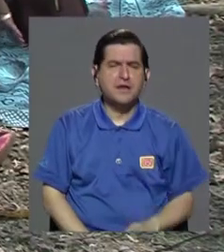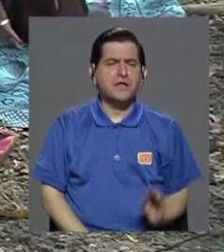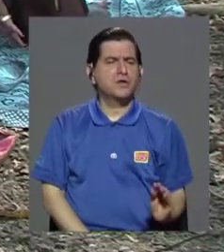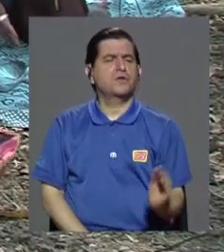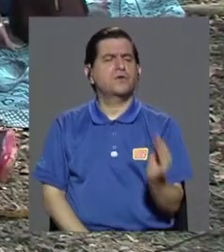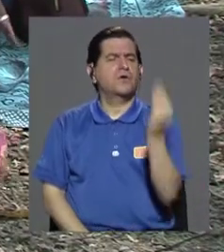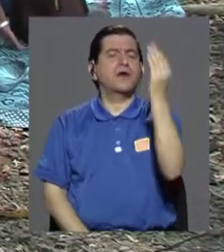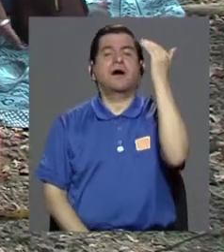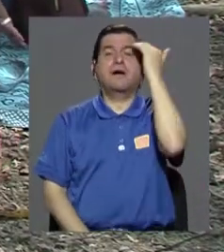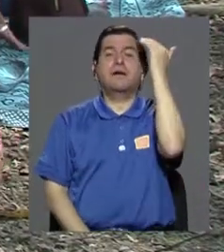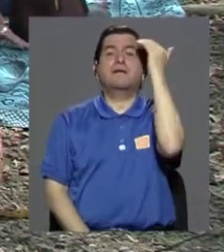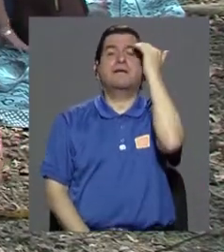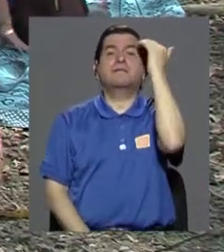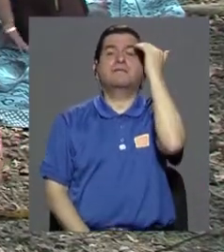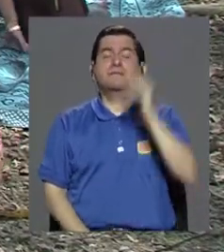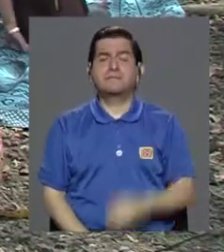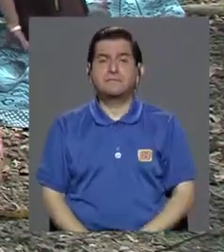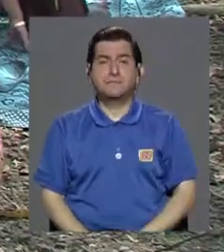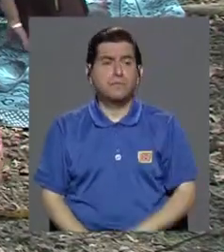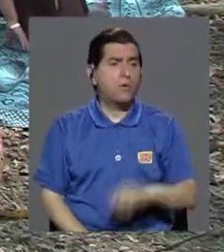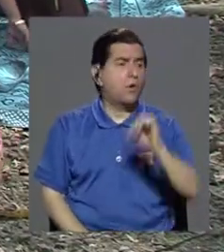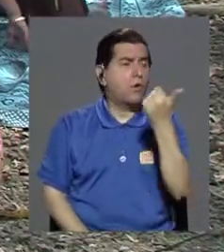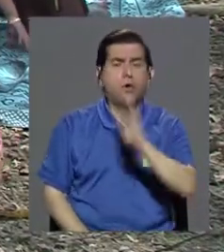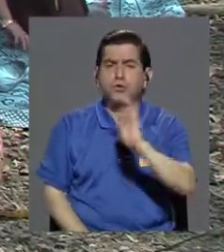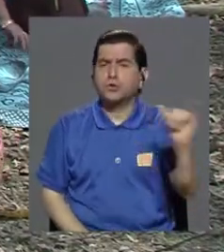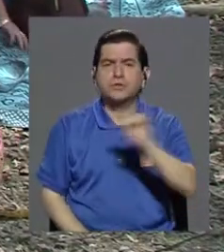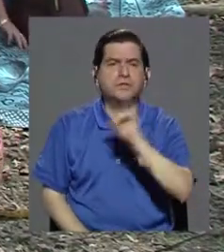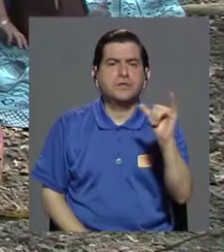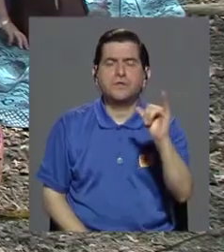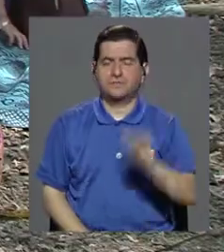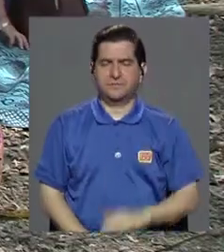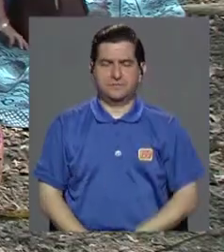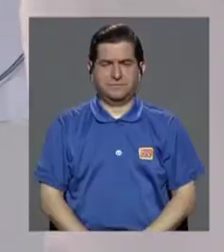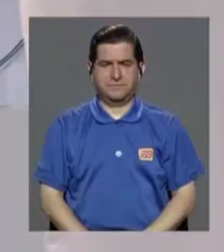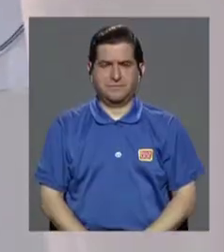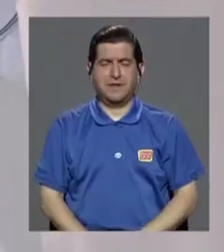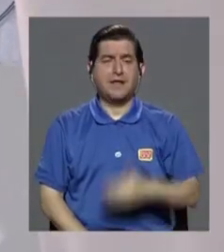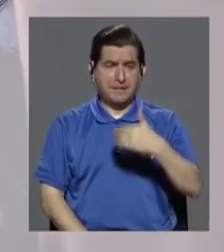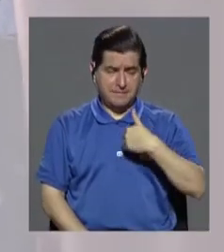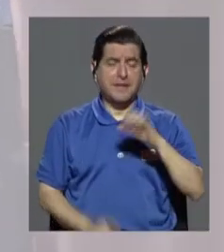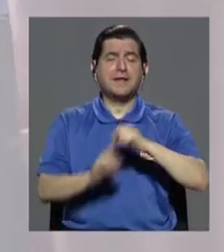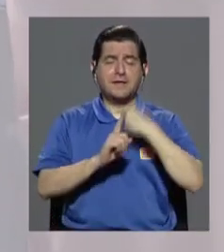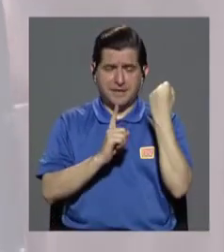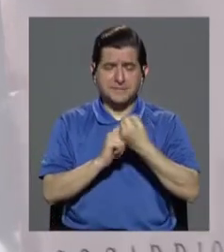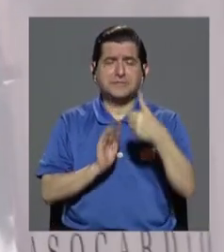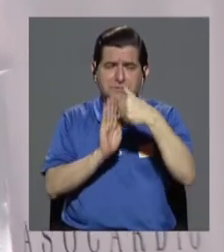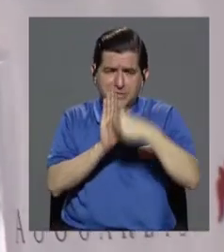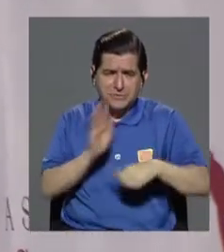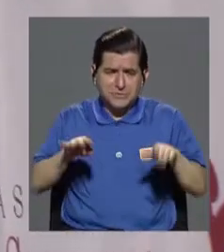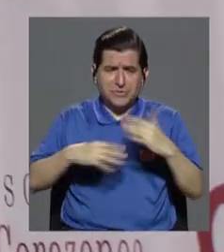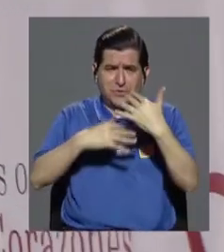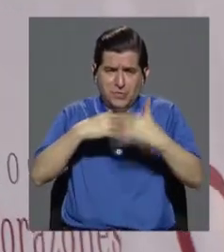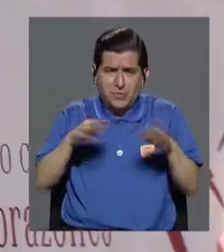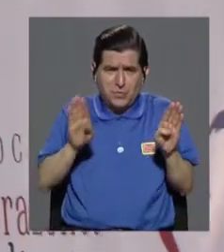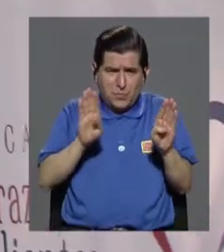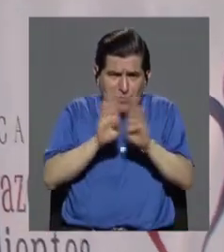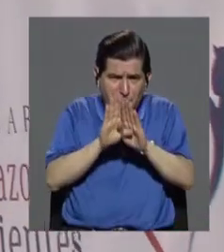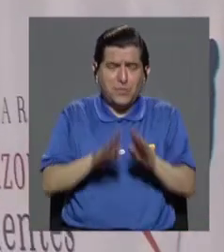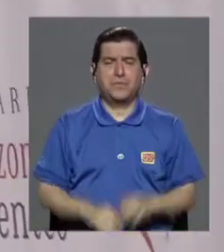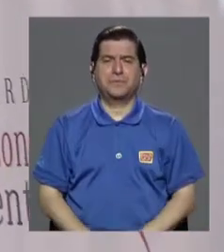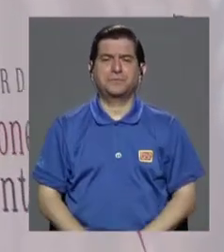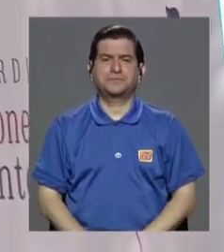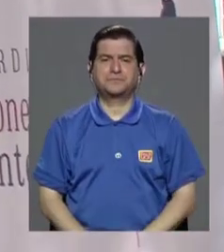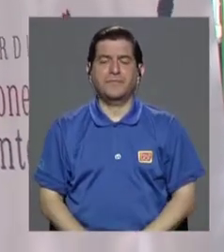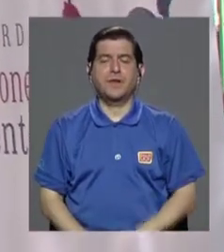que él, que tienen sus cicatrices, que fueron operados. Esta fue una bonita oportunidad para entender un